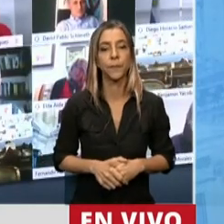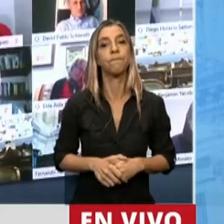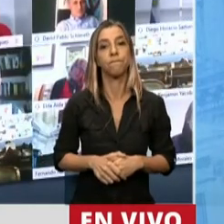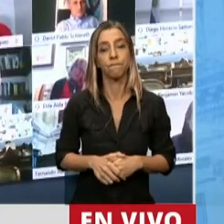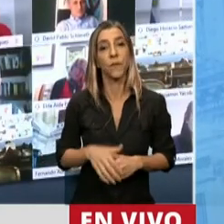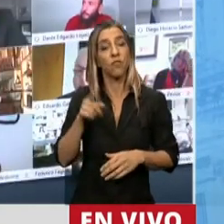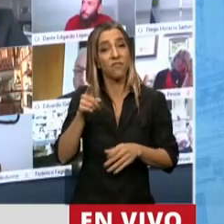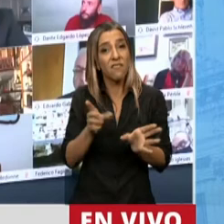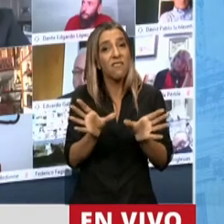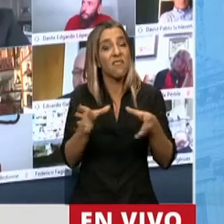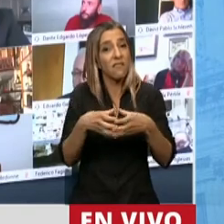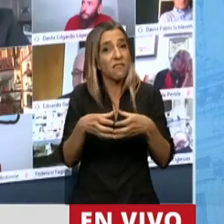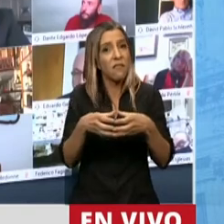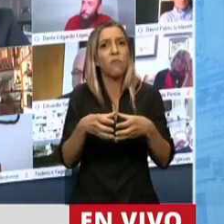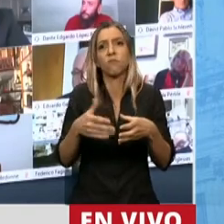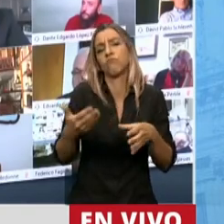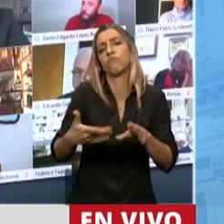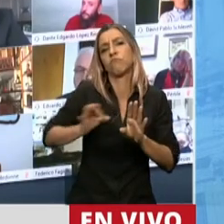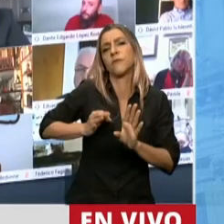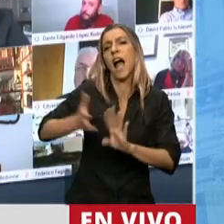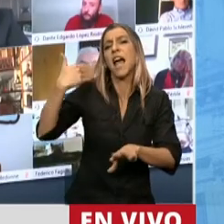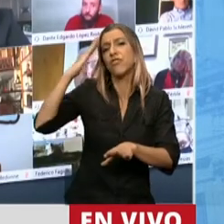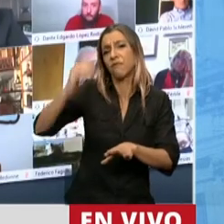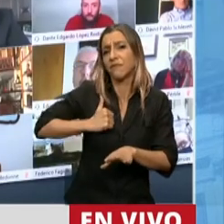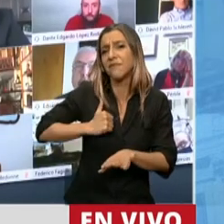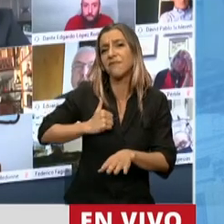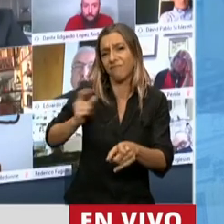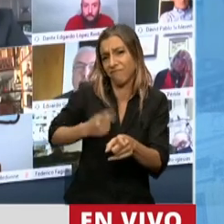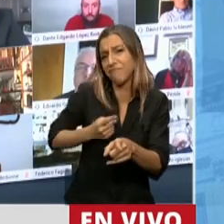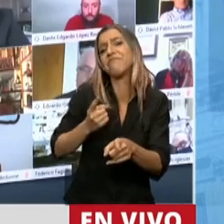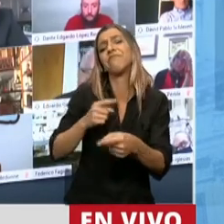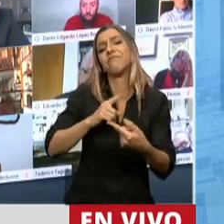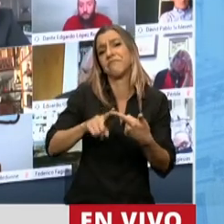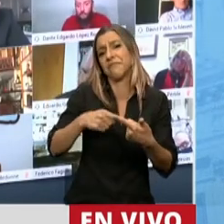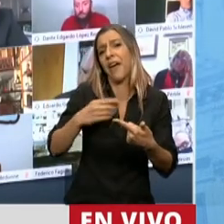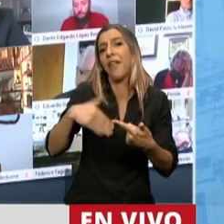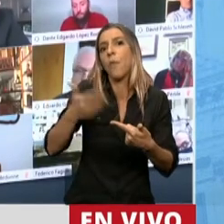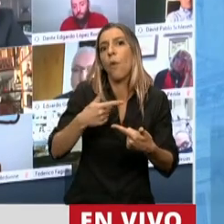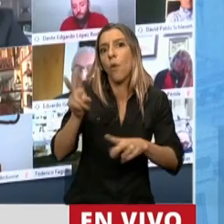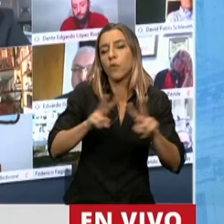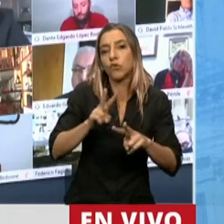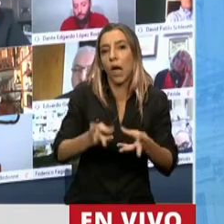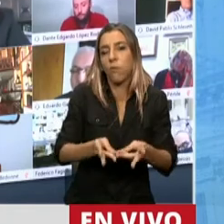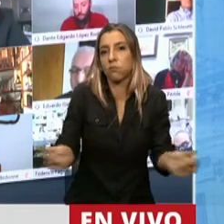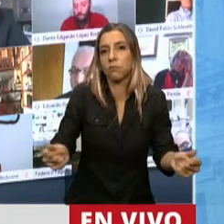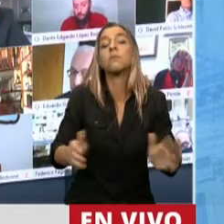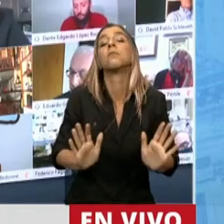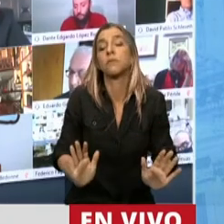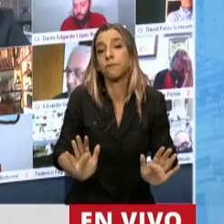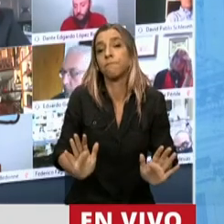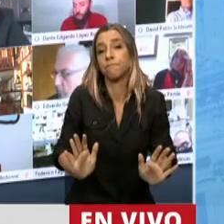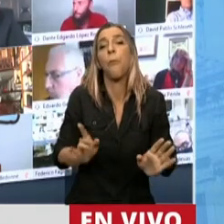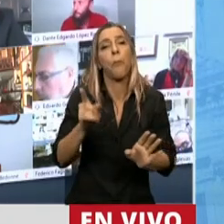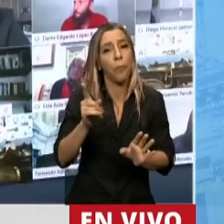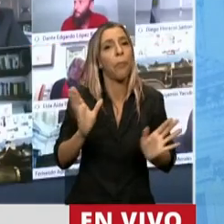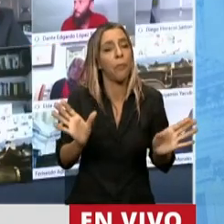movimiento cooperativista fue perseguido durante las dictaduras y hubo un intento de hacerlo desaparecer. El